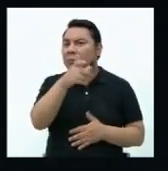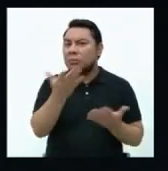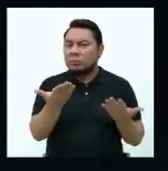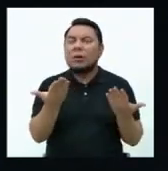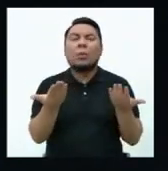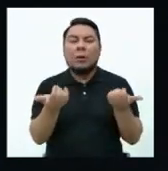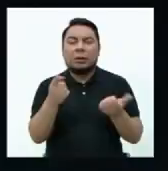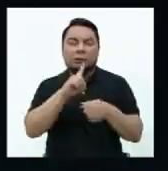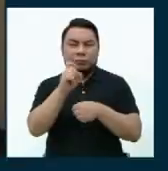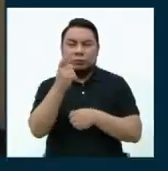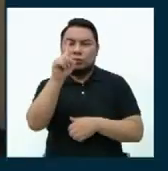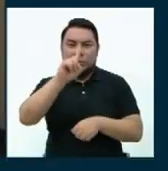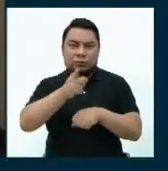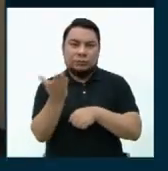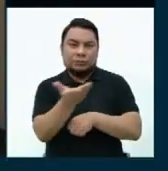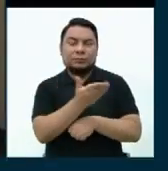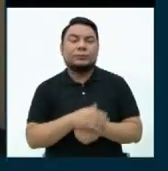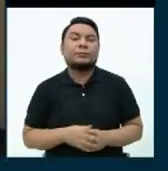un minuto. La escuchamos.